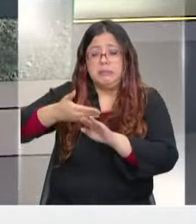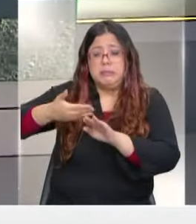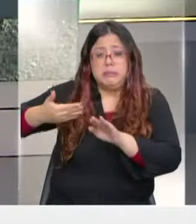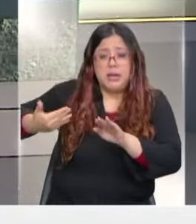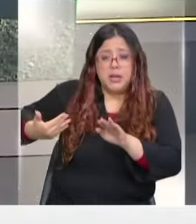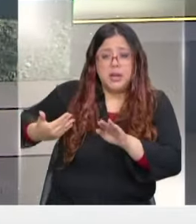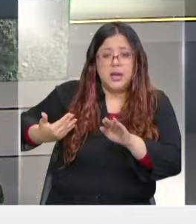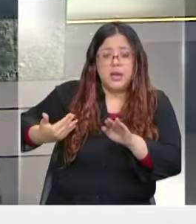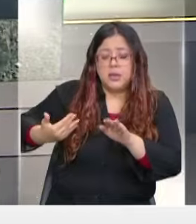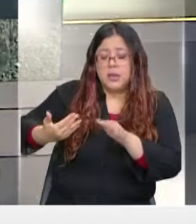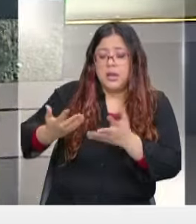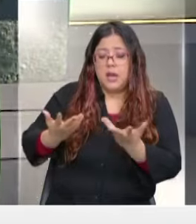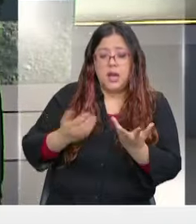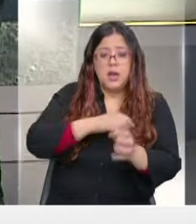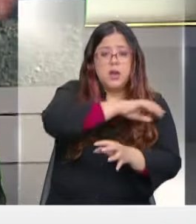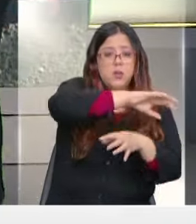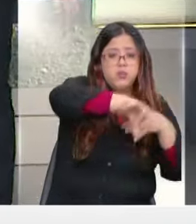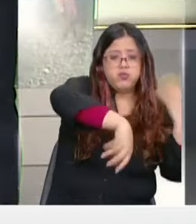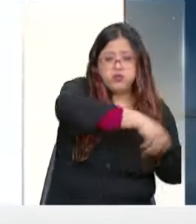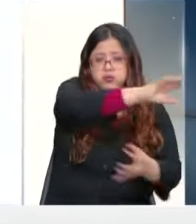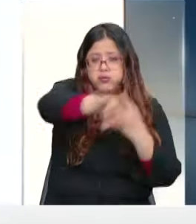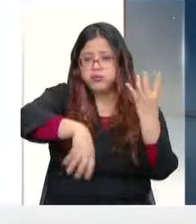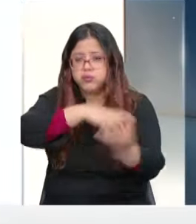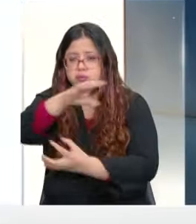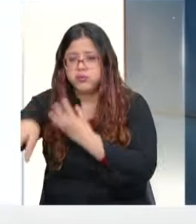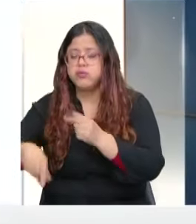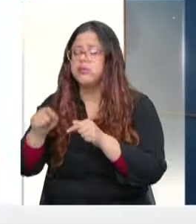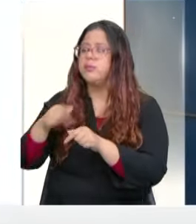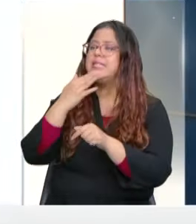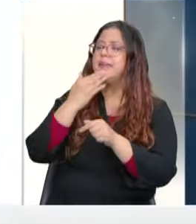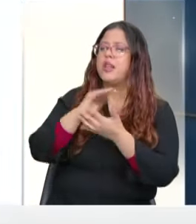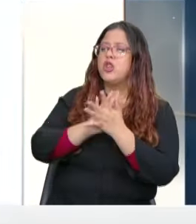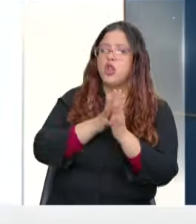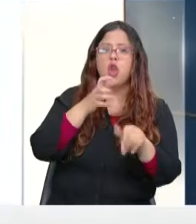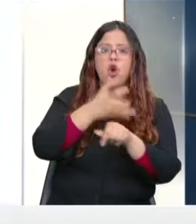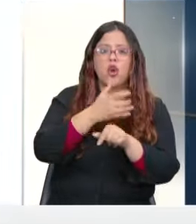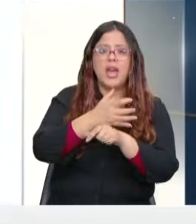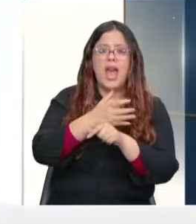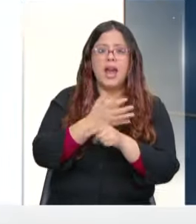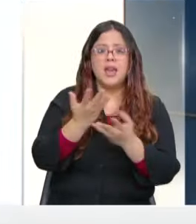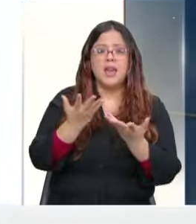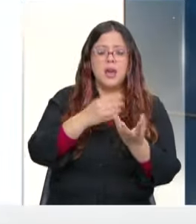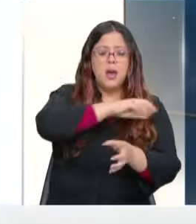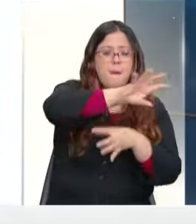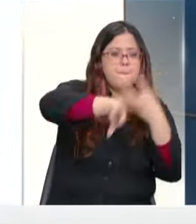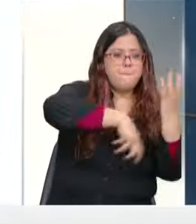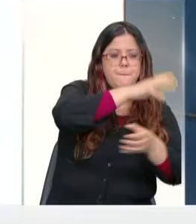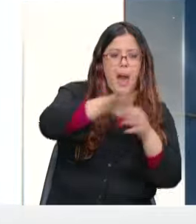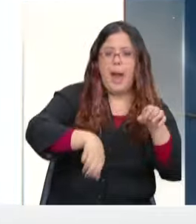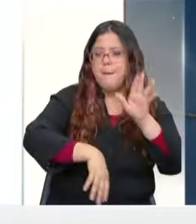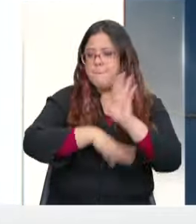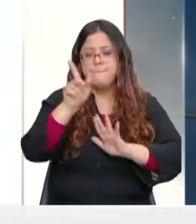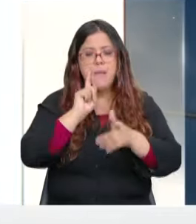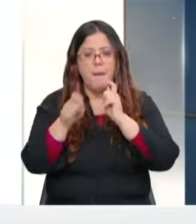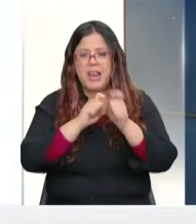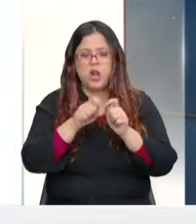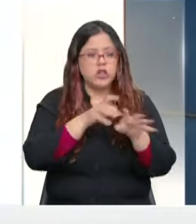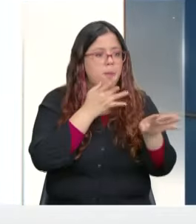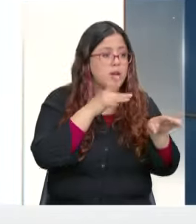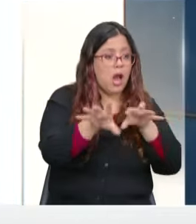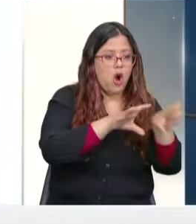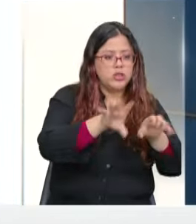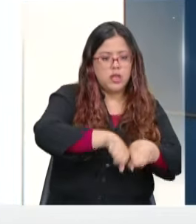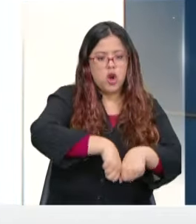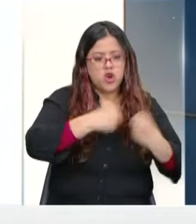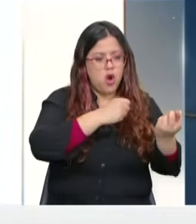Golfo de México, hacia la costa de Florida. Y suele arrastrar, además, lo que va encontrando a su paso, lo que lo convierte en doblemente destructivo. Eso, absolutamente.